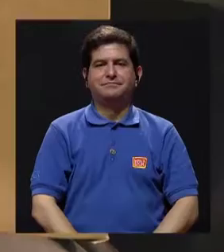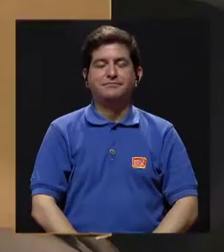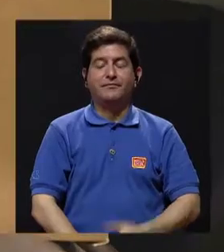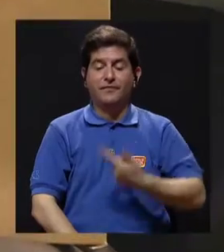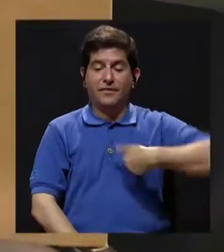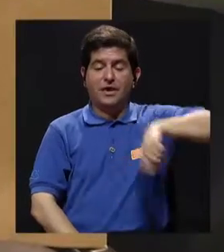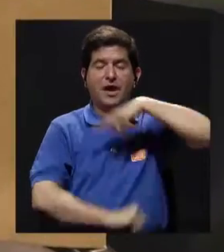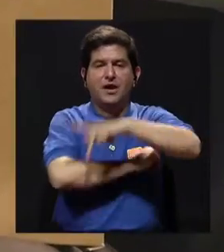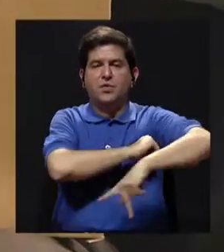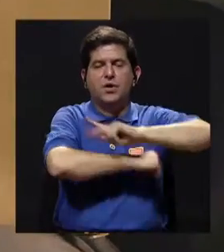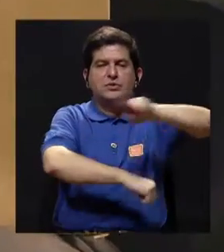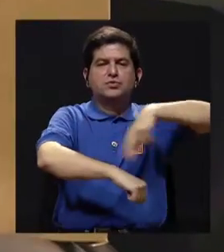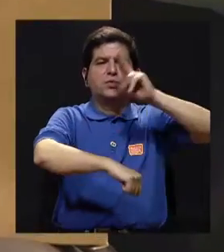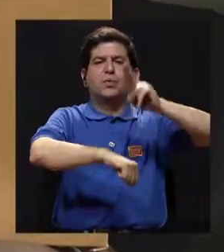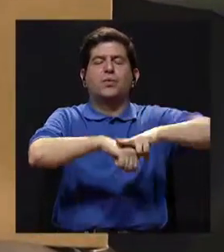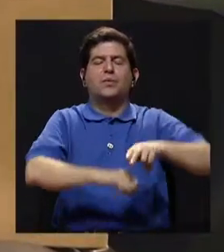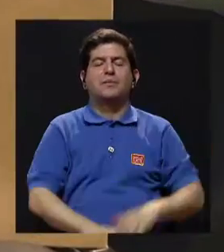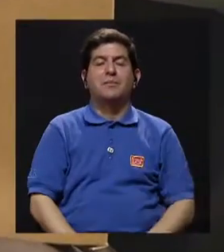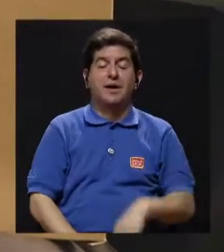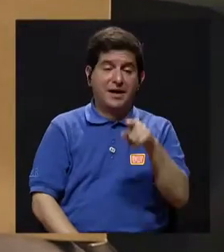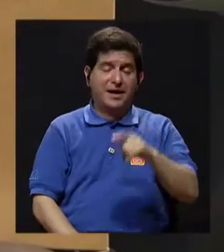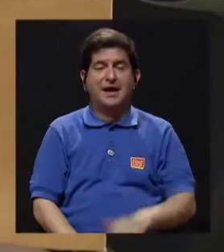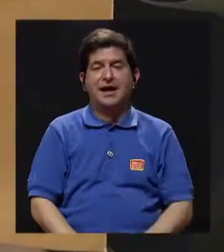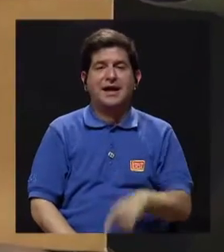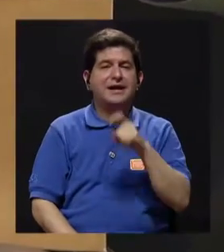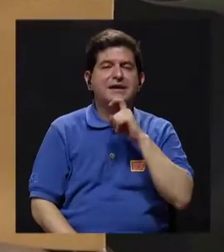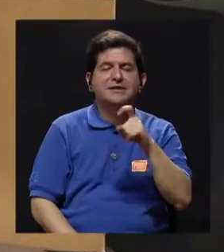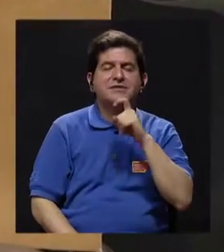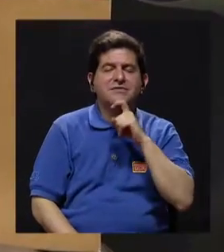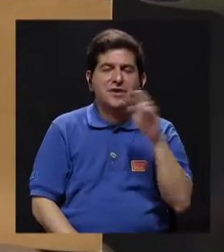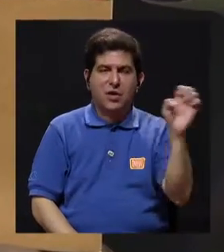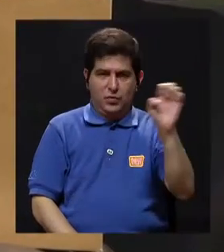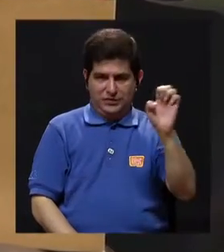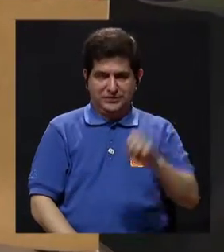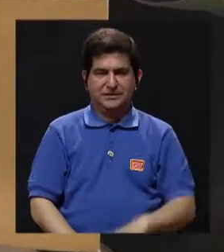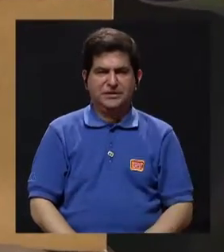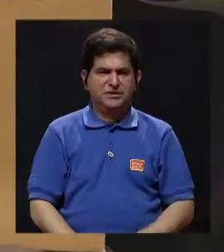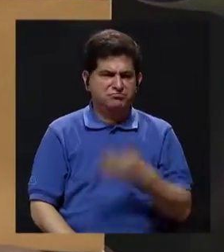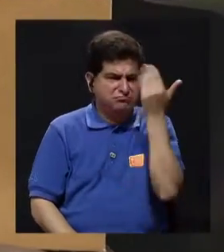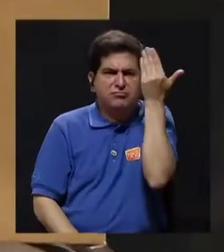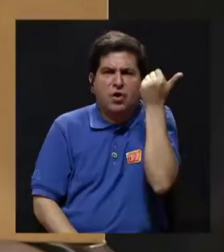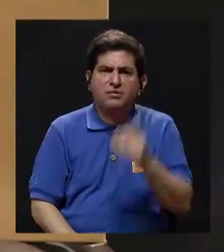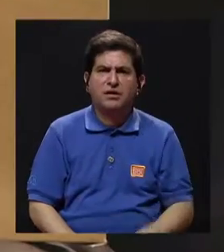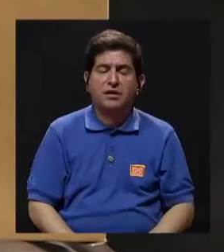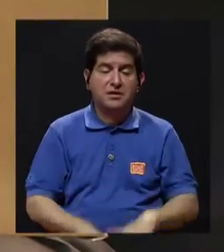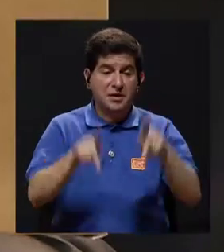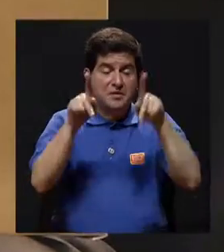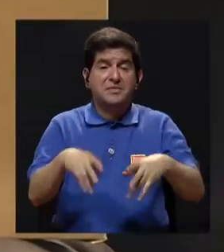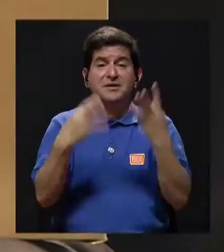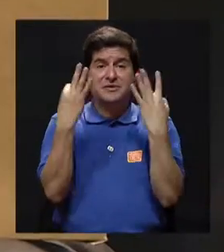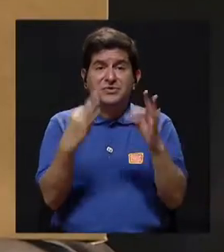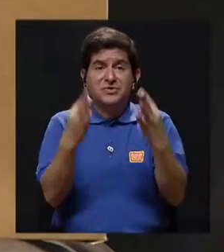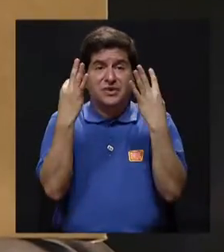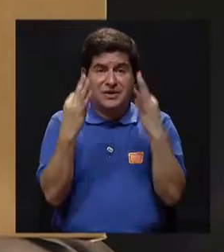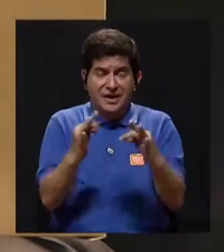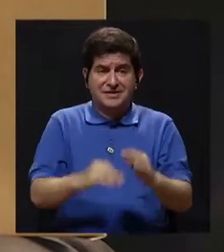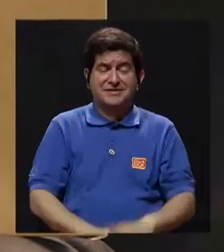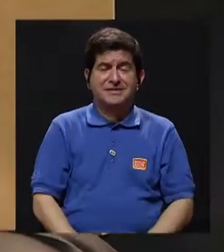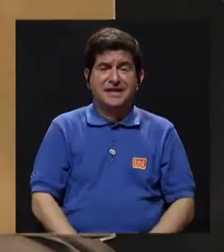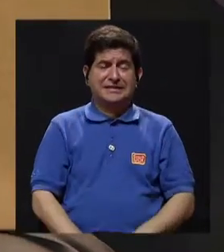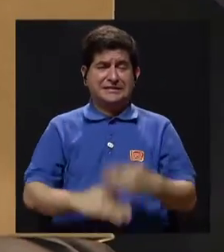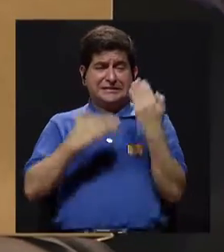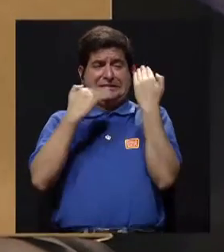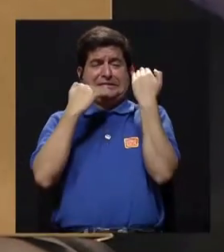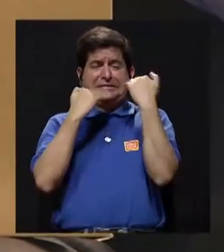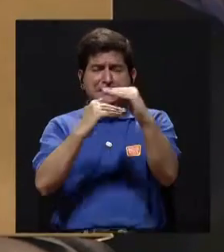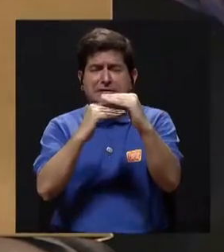En nuestro país es muy común la famosa cuesta de enero, ¿verdad? Esa cuesta de enero es porque nosotros tratamos, llevamos al